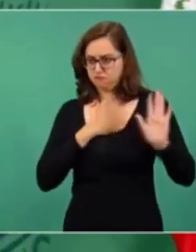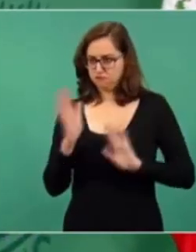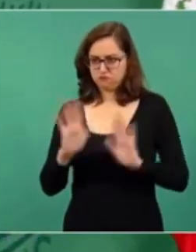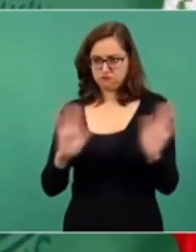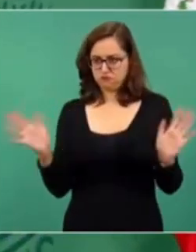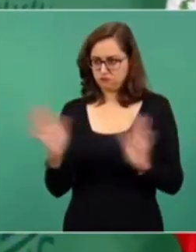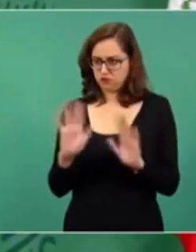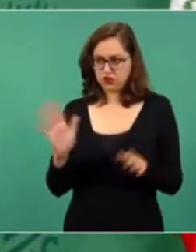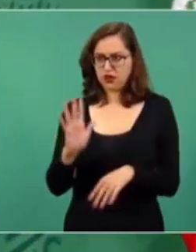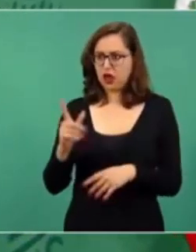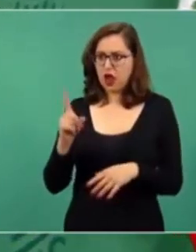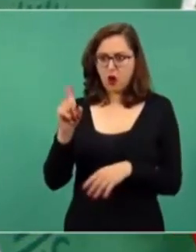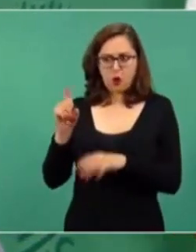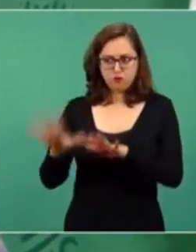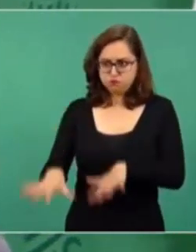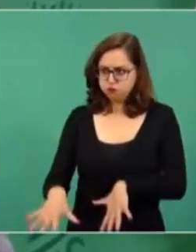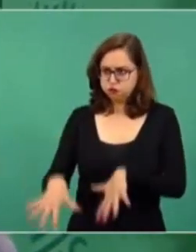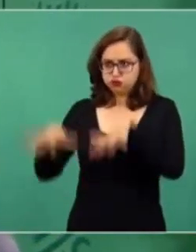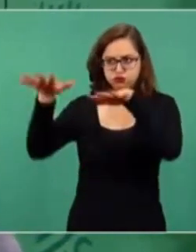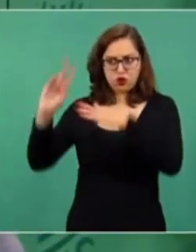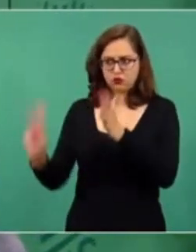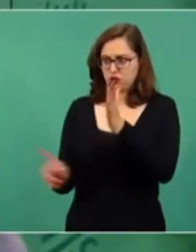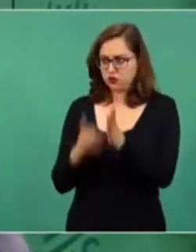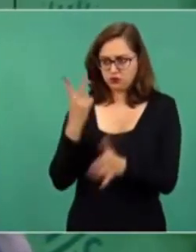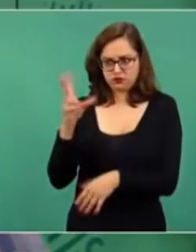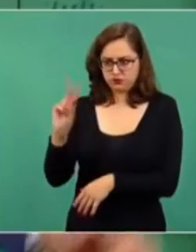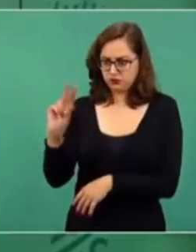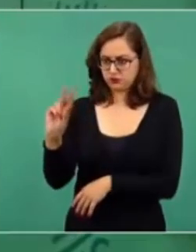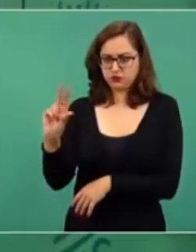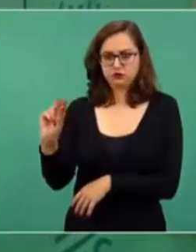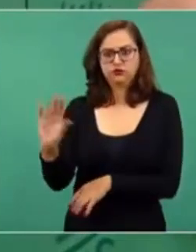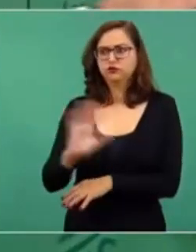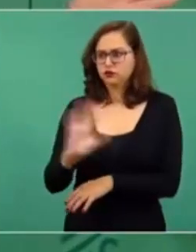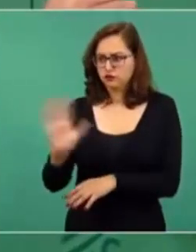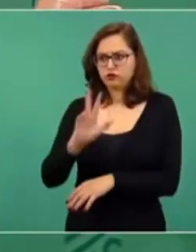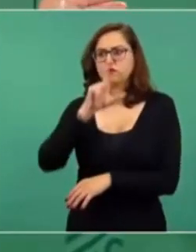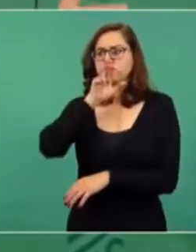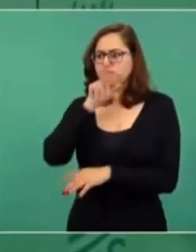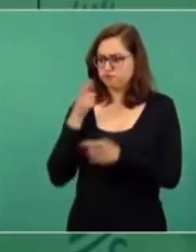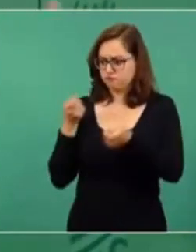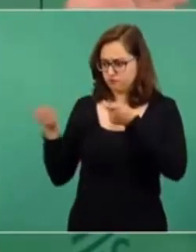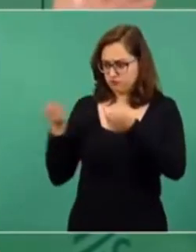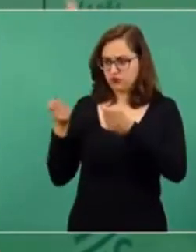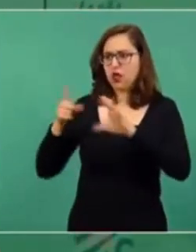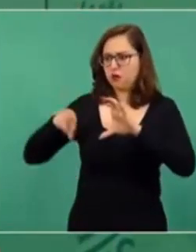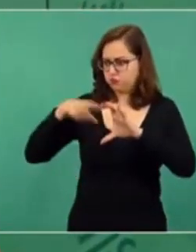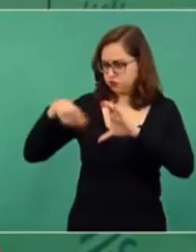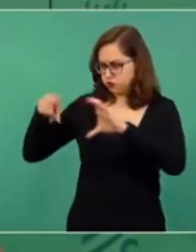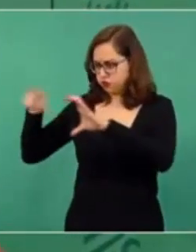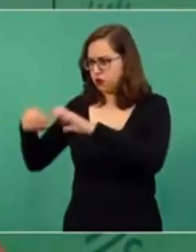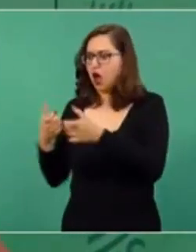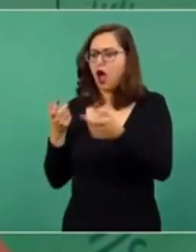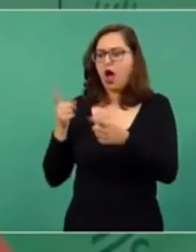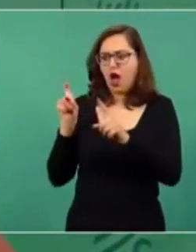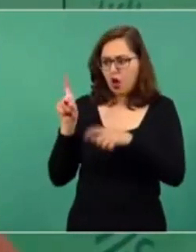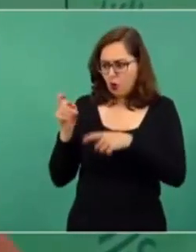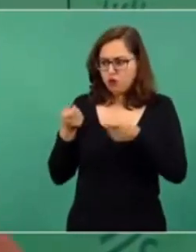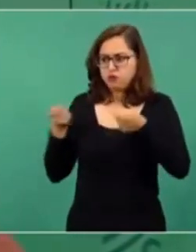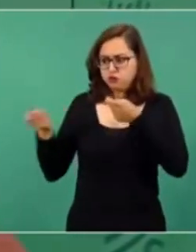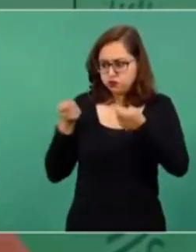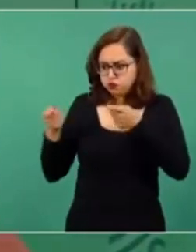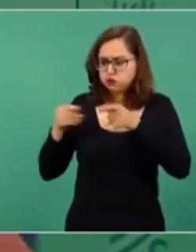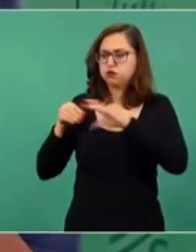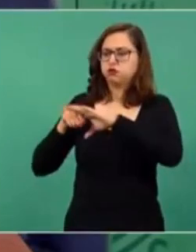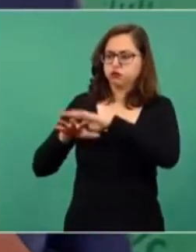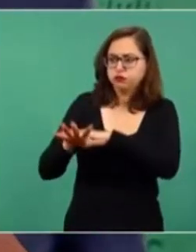volver a inundar, porque íbamos a tener el control de las presas del Grijalva. ¿Y qué